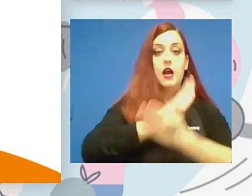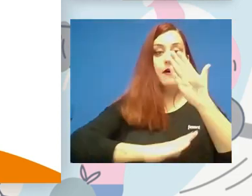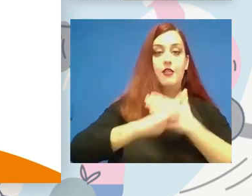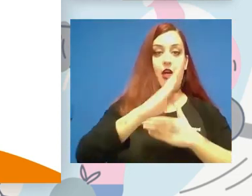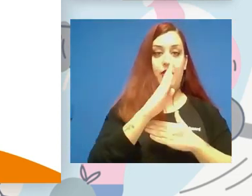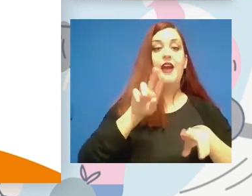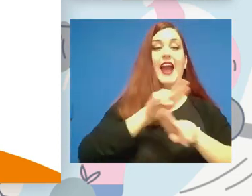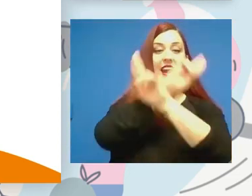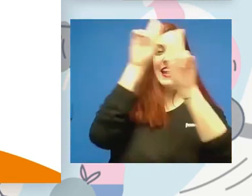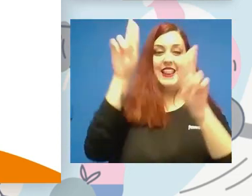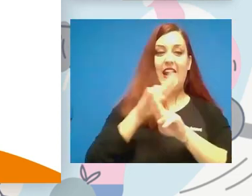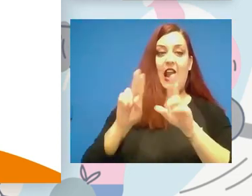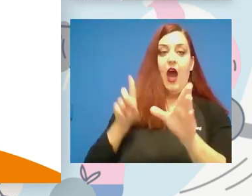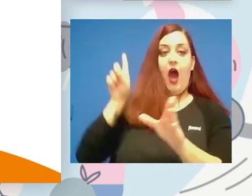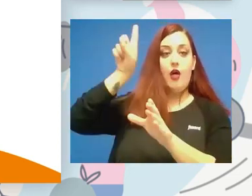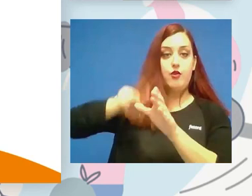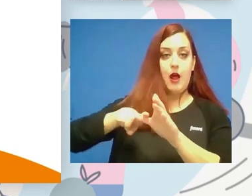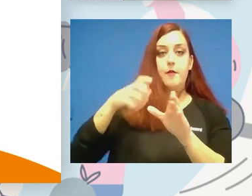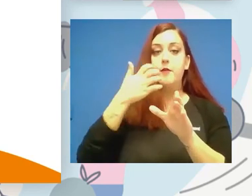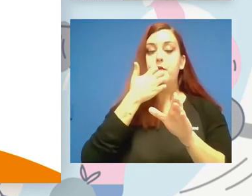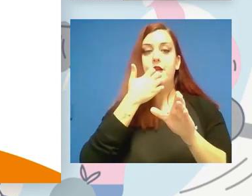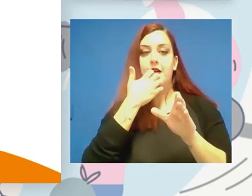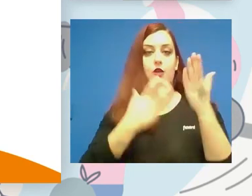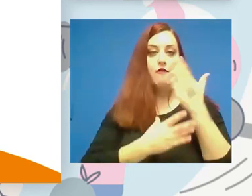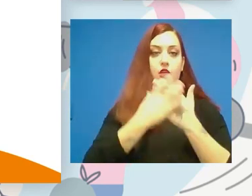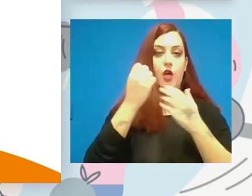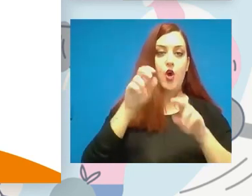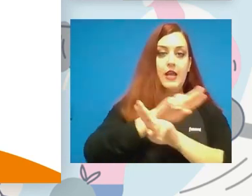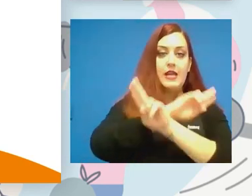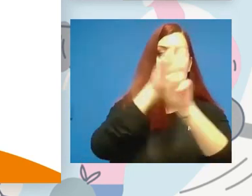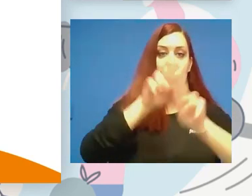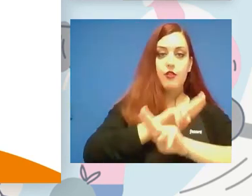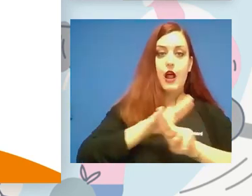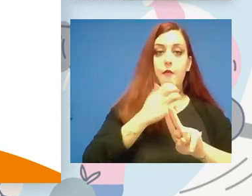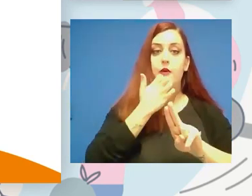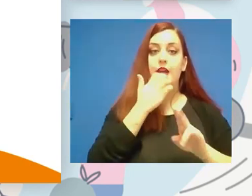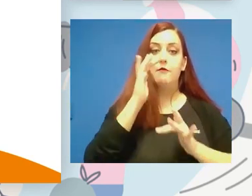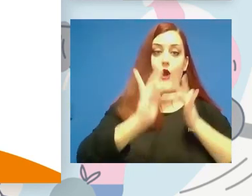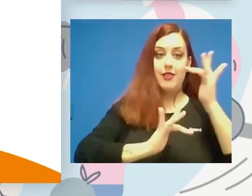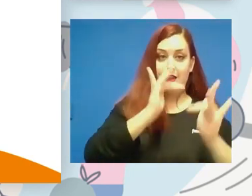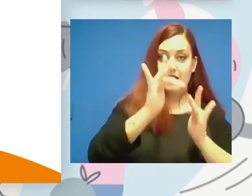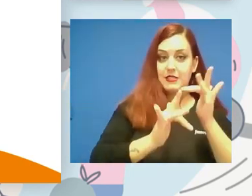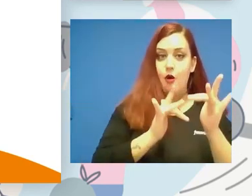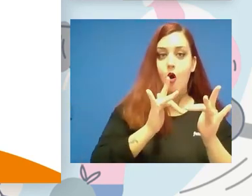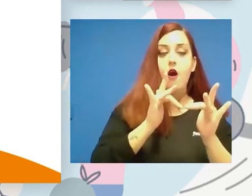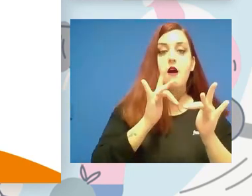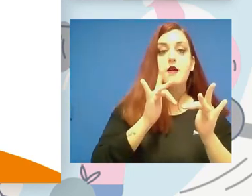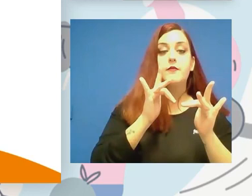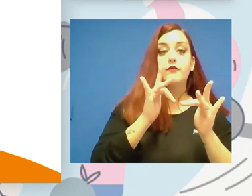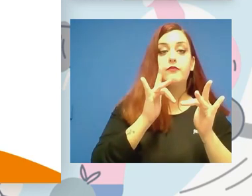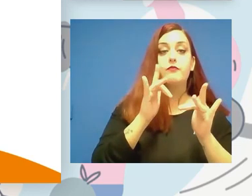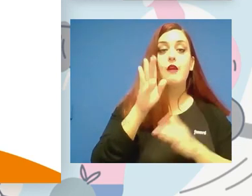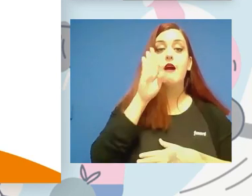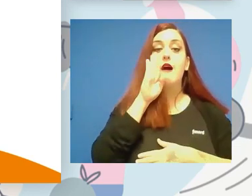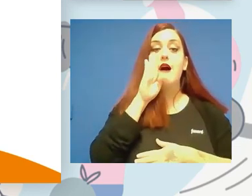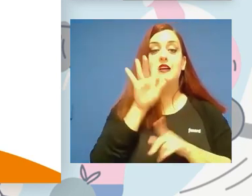internacional. Es decir, si una federación internacional, ha podido producir en ciclismo, que hemos visto antes el caso de